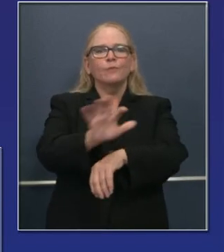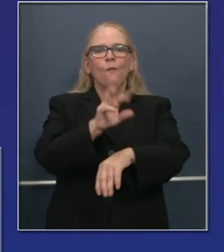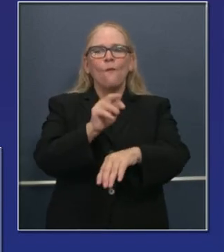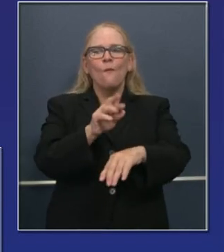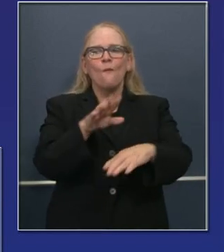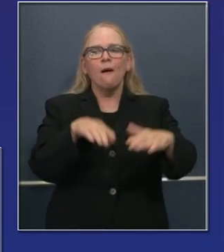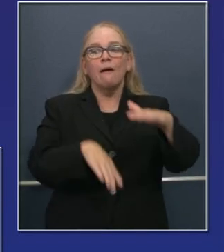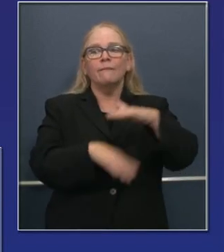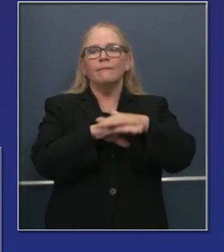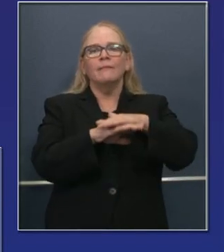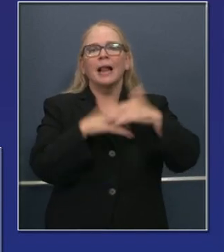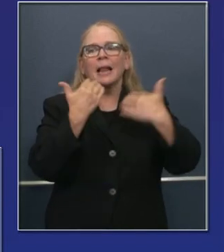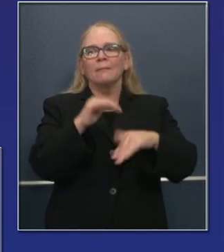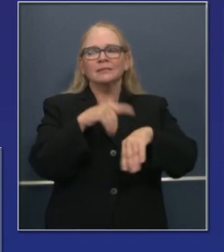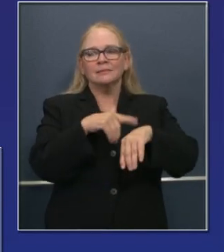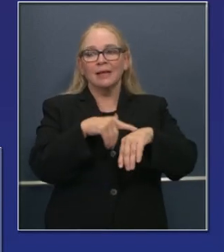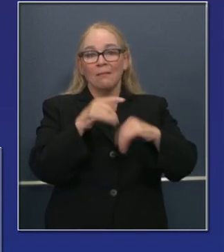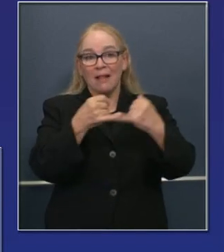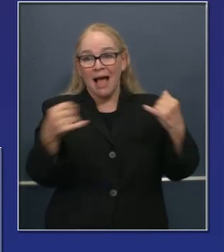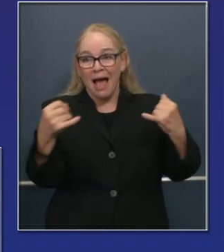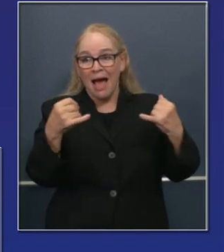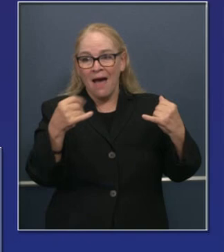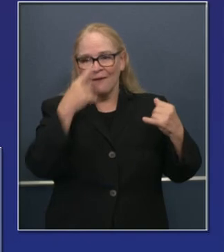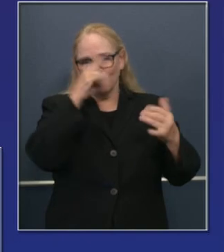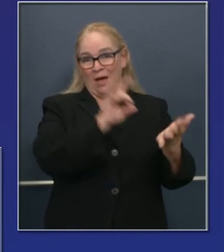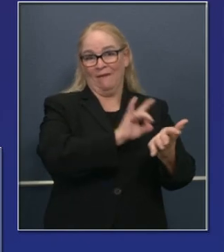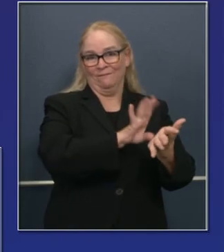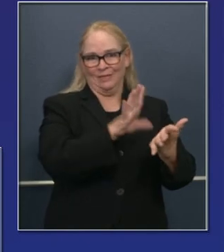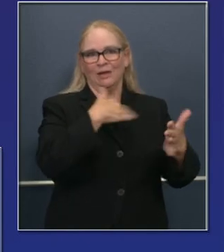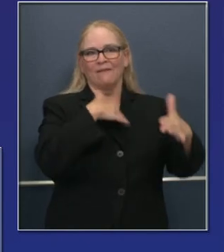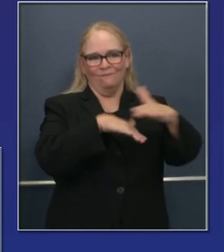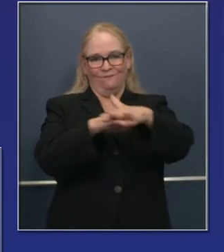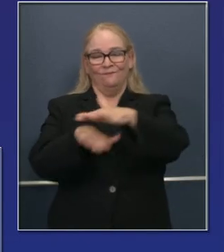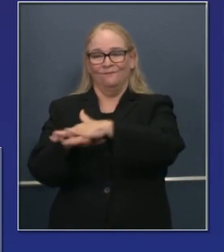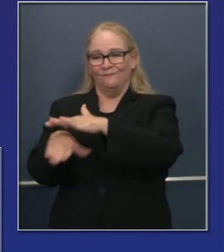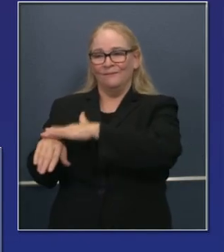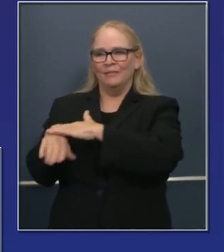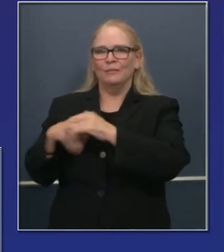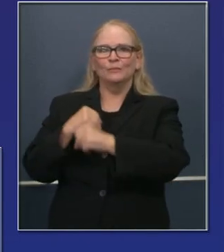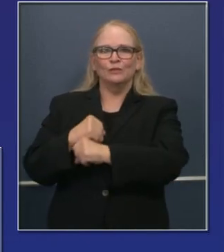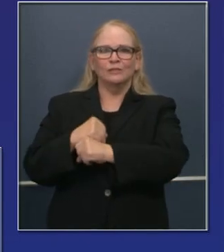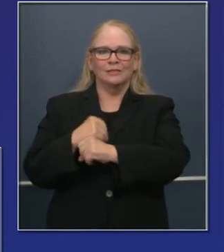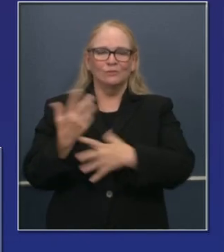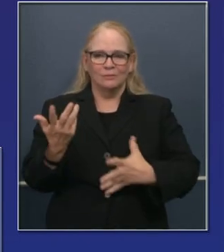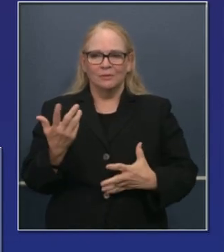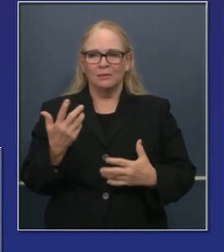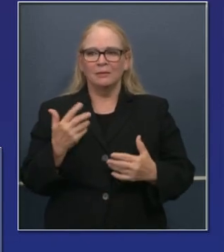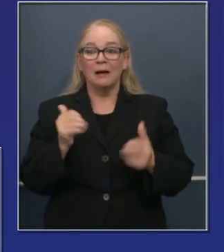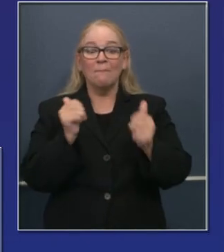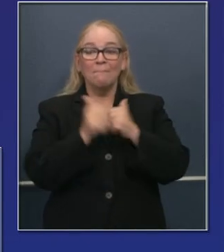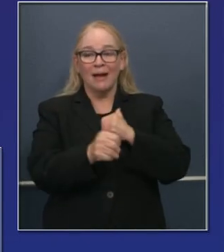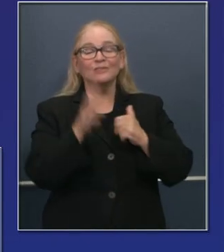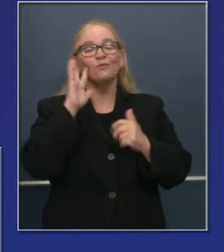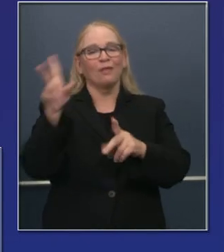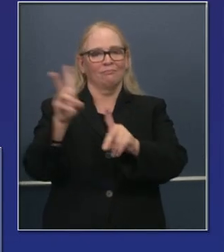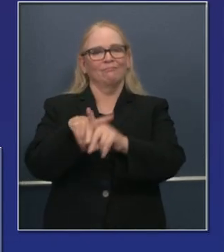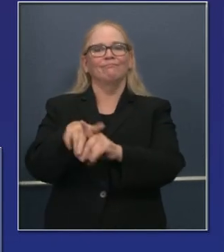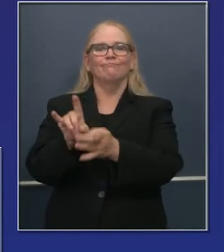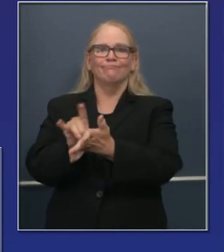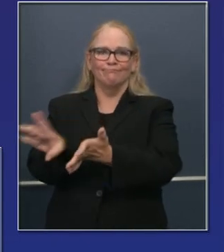relación a desalojos. Ocho ciudades, como pueden ver en esta transparencia, unos 10 condados, pero 10 condados no son 58,